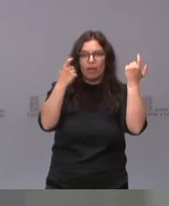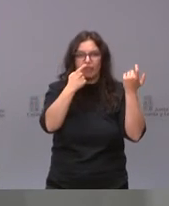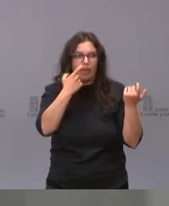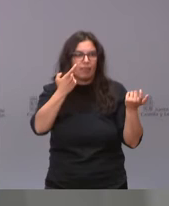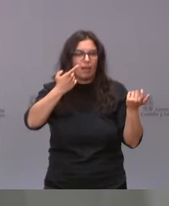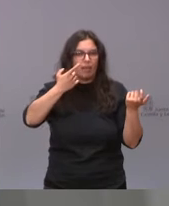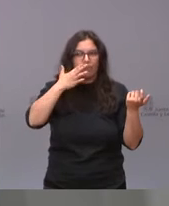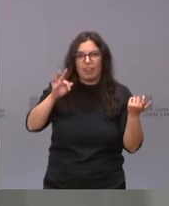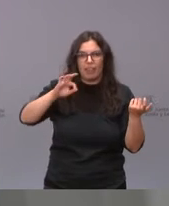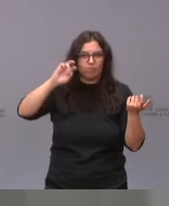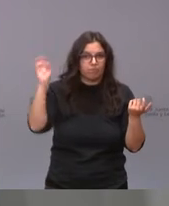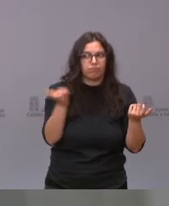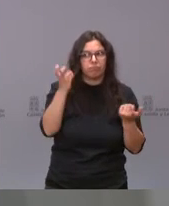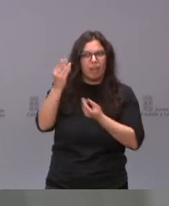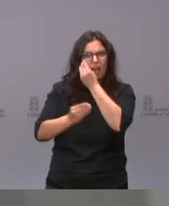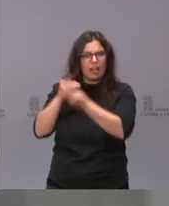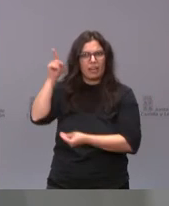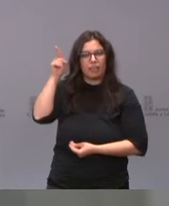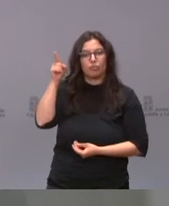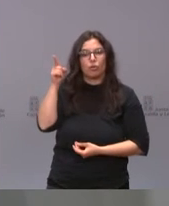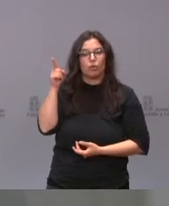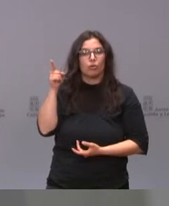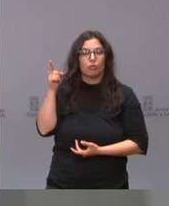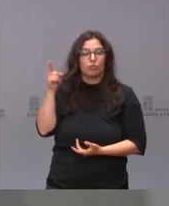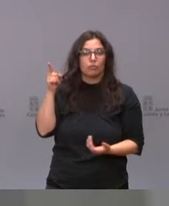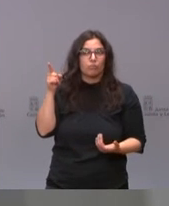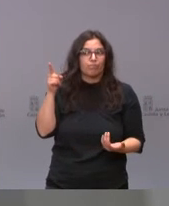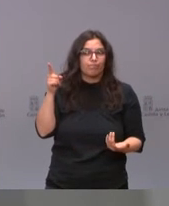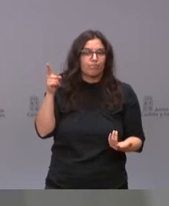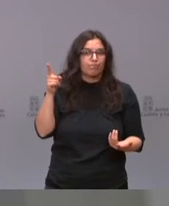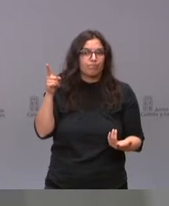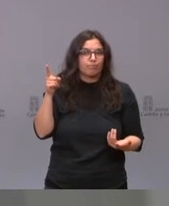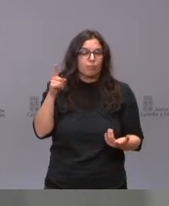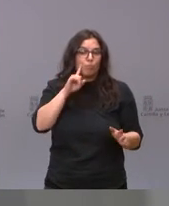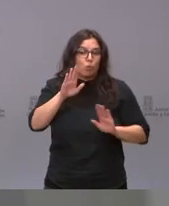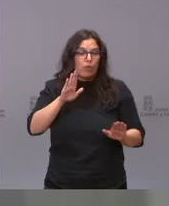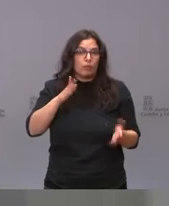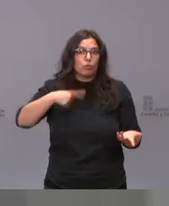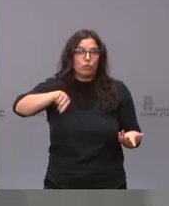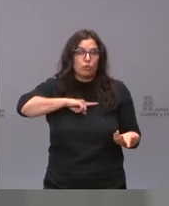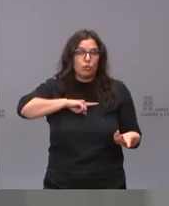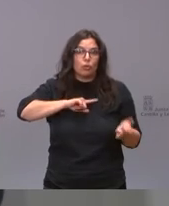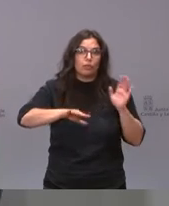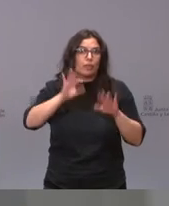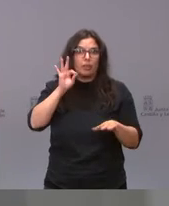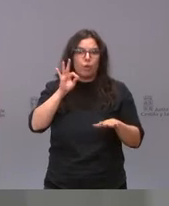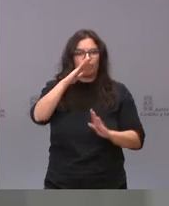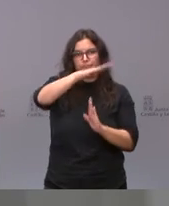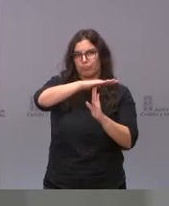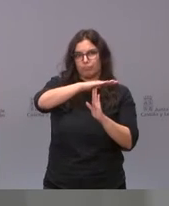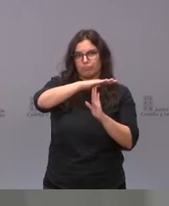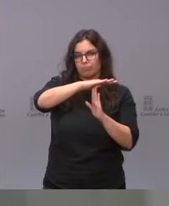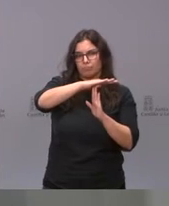Francia, otros muchos gobiernos habían tomado esta decisión. Nosotros lo que decidimos fue suspender